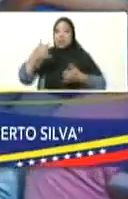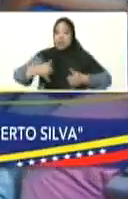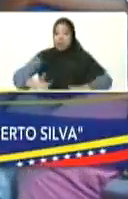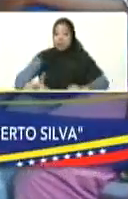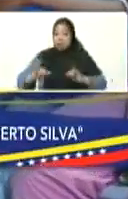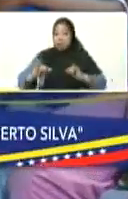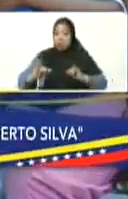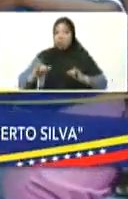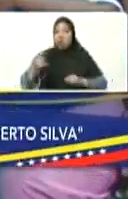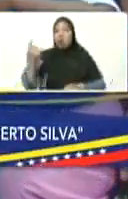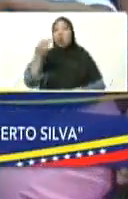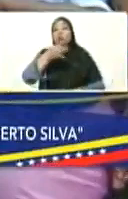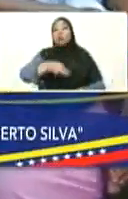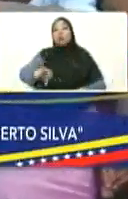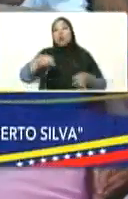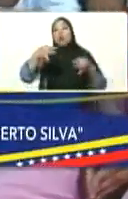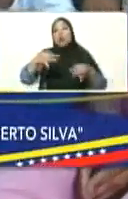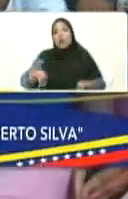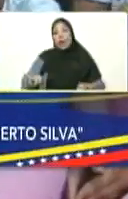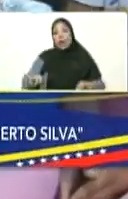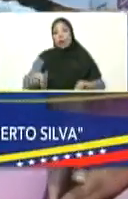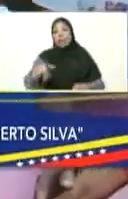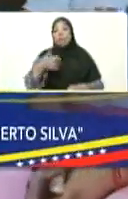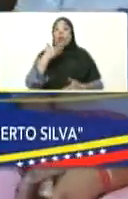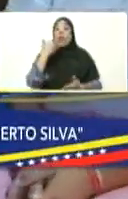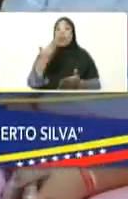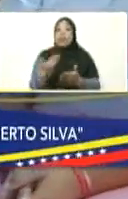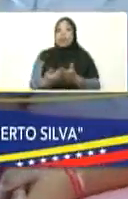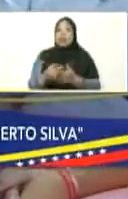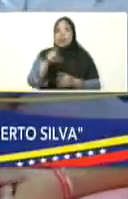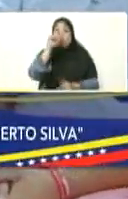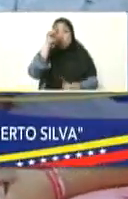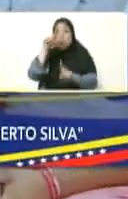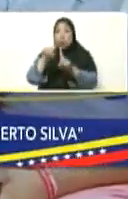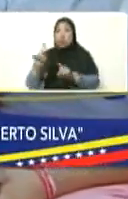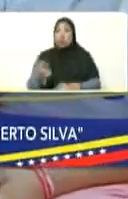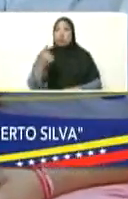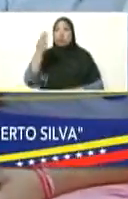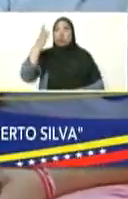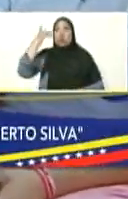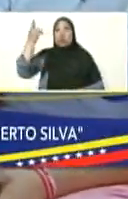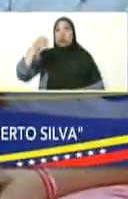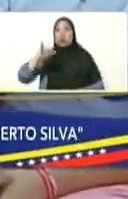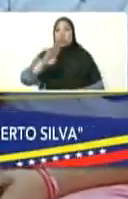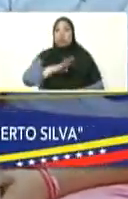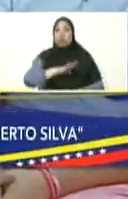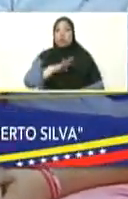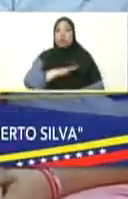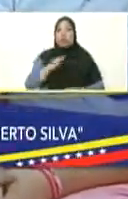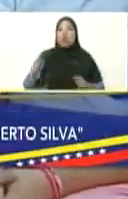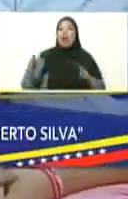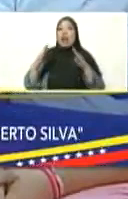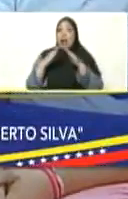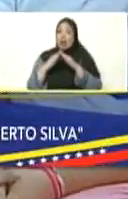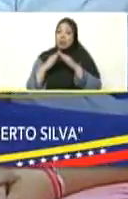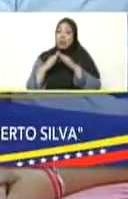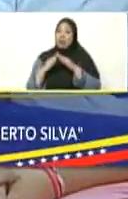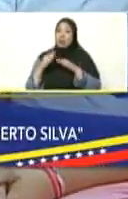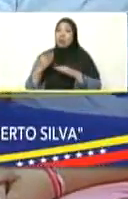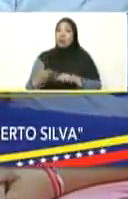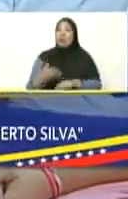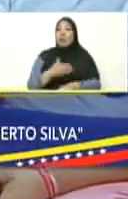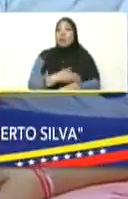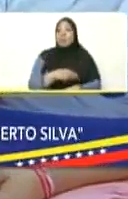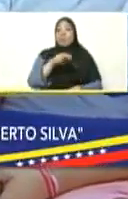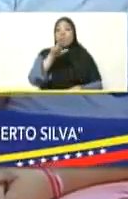hijos hoy quiero agradecerle presidente porque ha cumplido uno de mis sueños tener mi hogar bueno presidente ante que nada